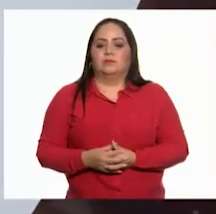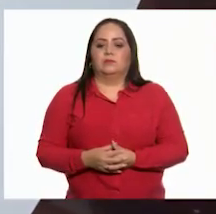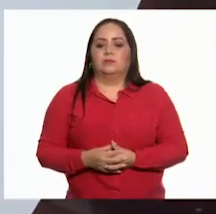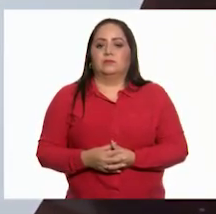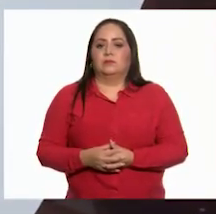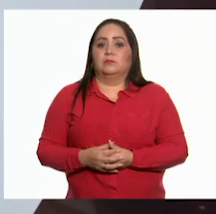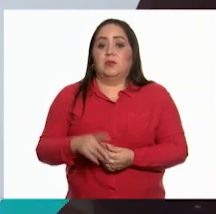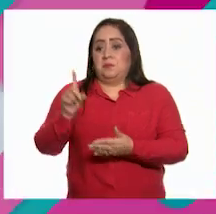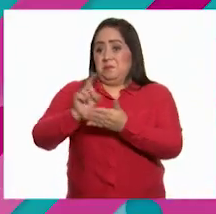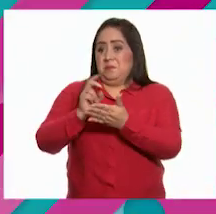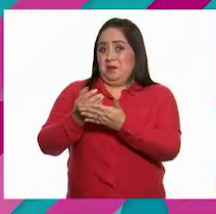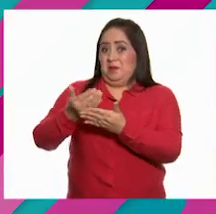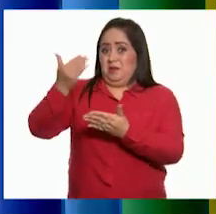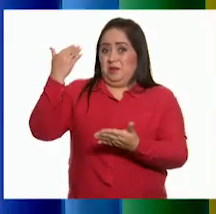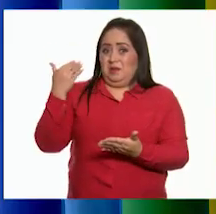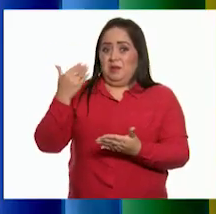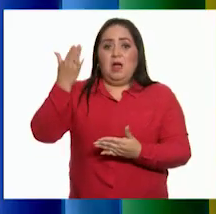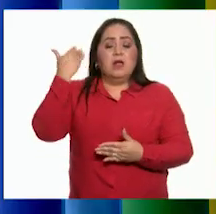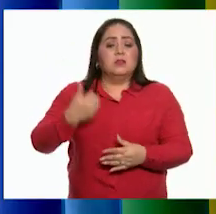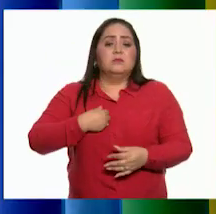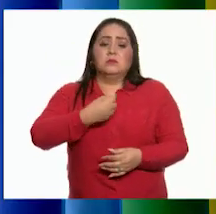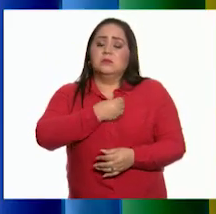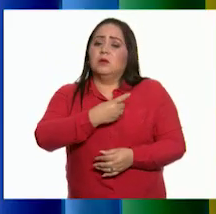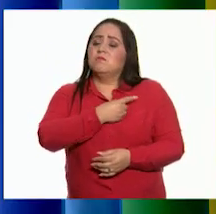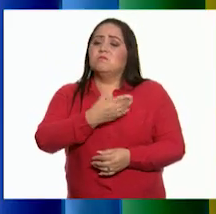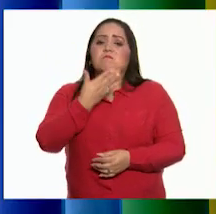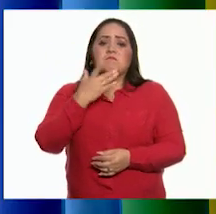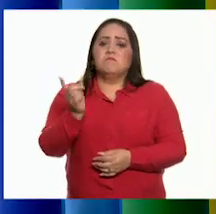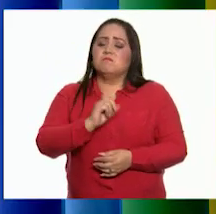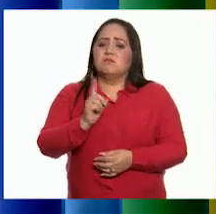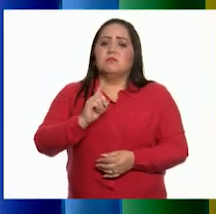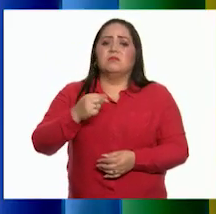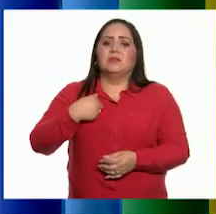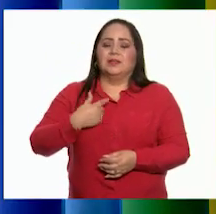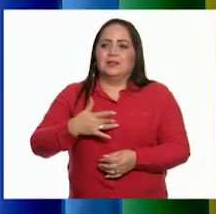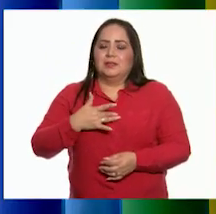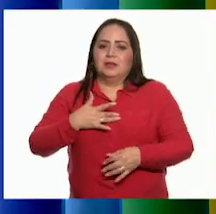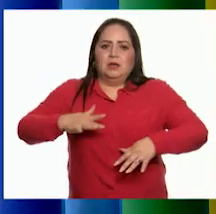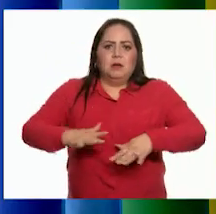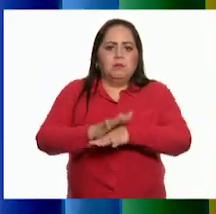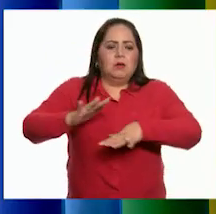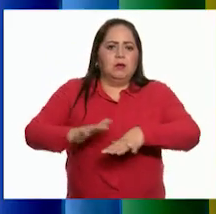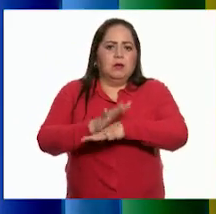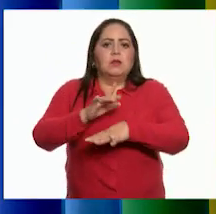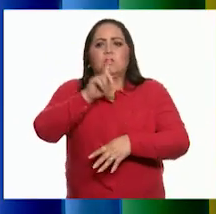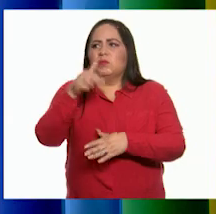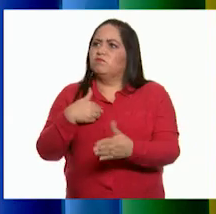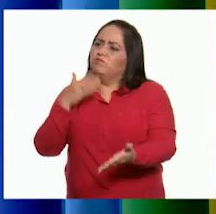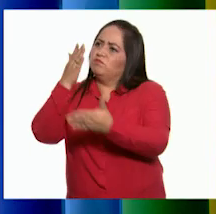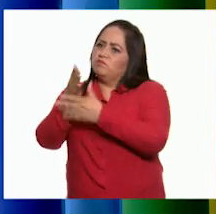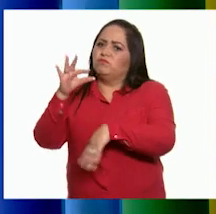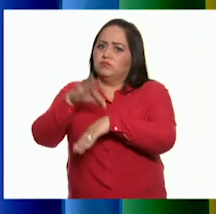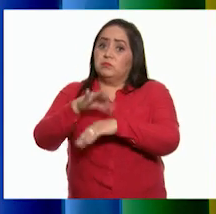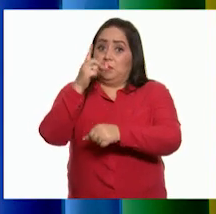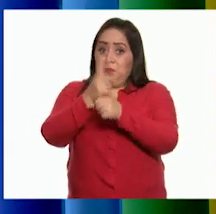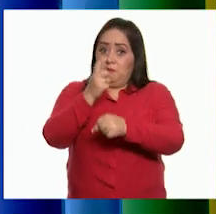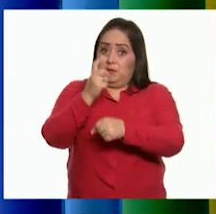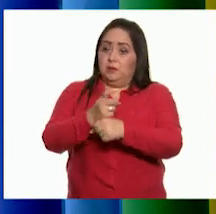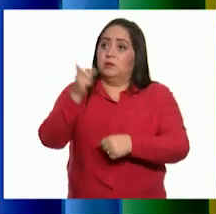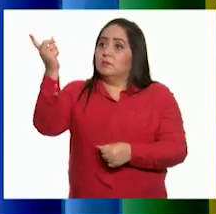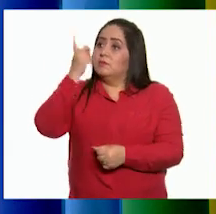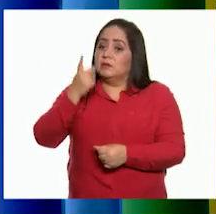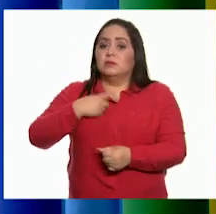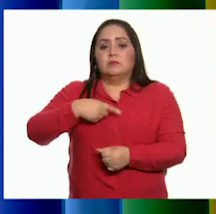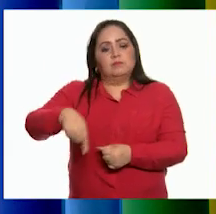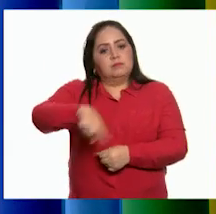En meses pasados, no estaba bien de salud. Lo manifestaba con muchas emociones cambiantes. Así que fui al médico. Primero, mandó a que